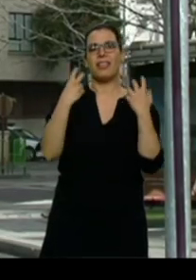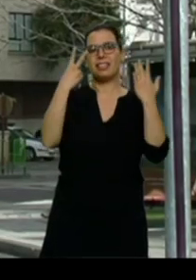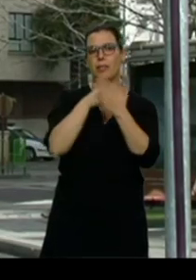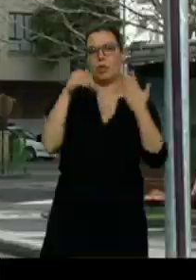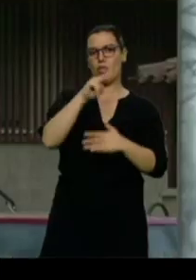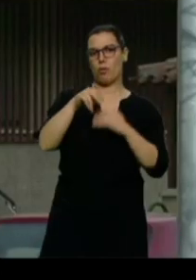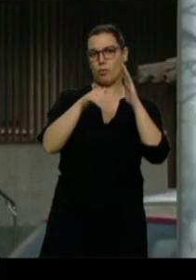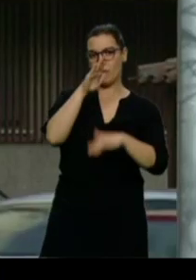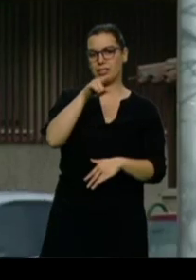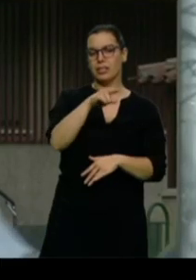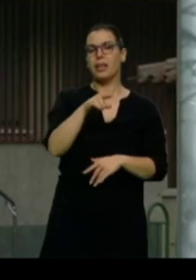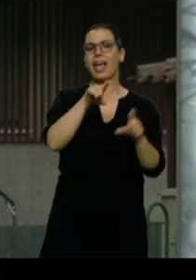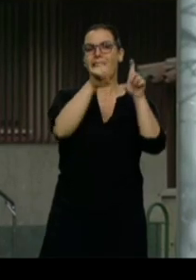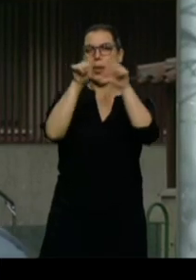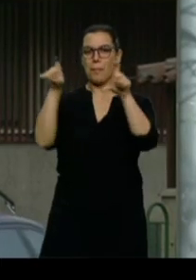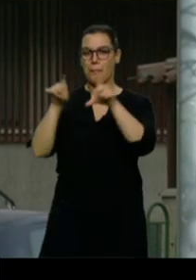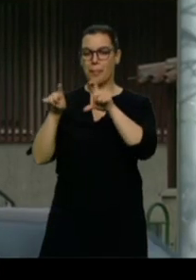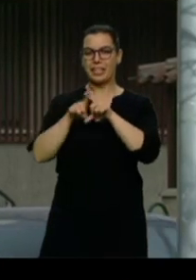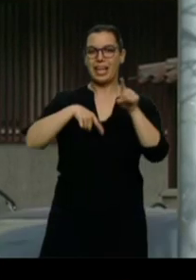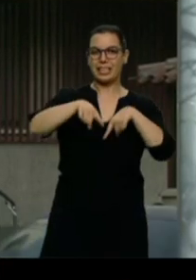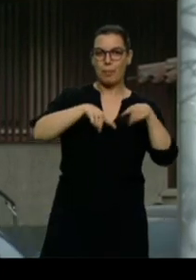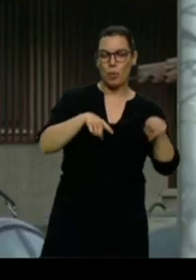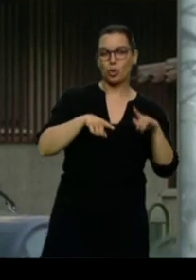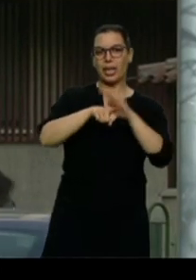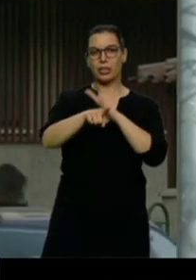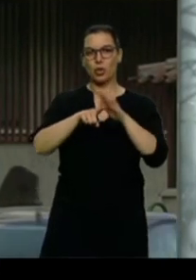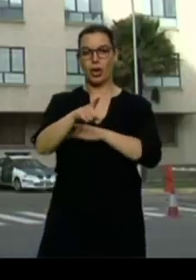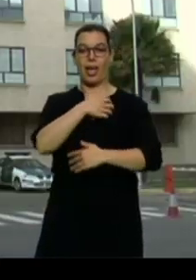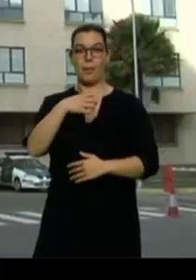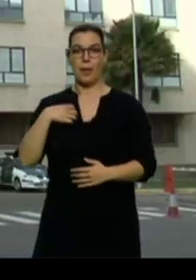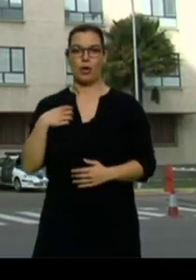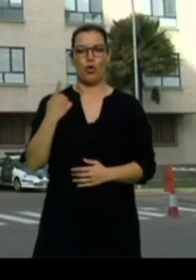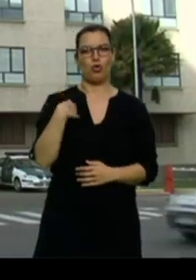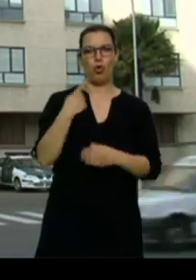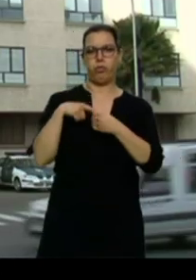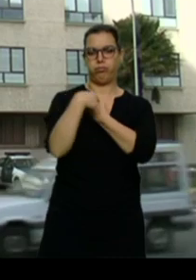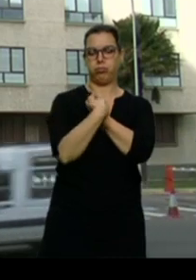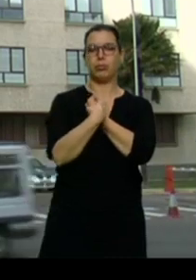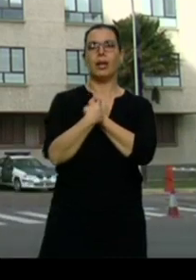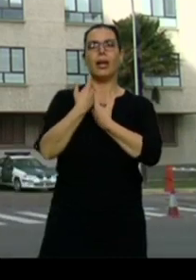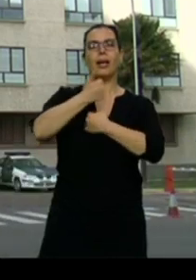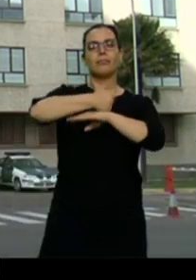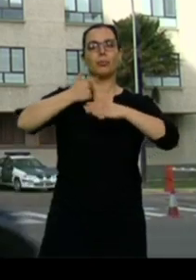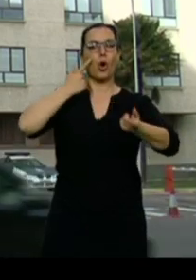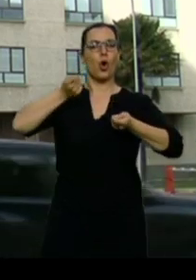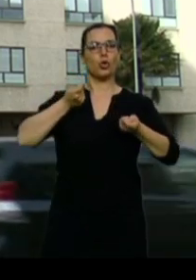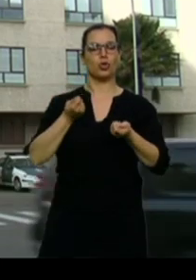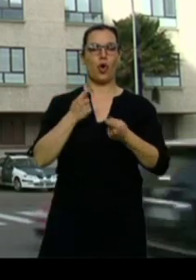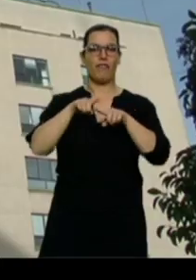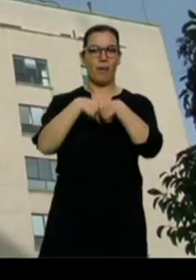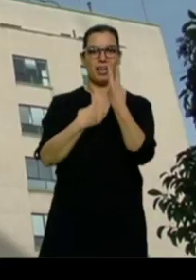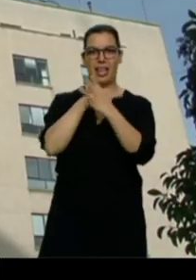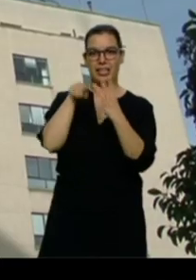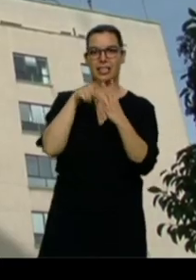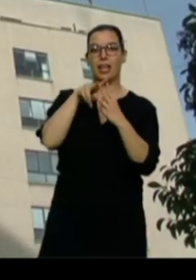por cinco empresas del transporte, una gestoría y una sucursal bancaria y la manejaban tres personas de la misma familia, un matrimonio y su